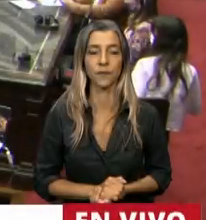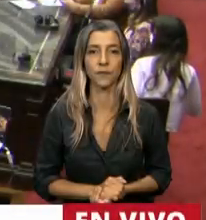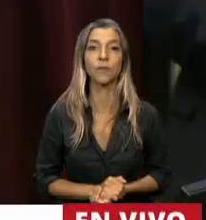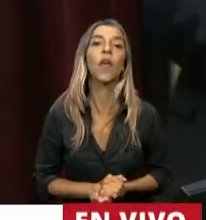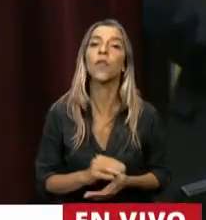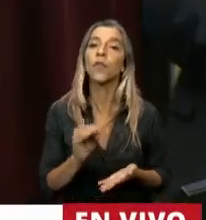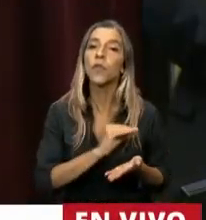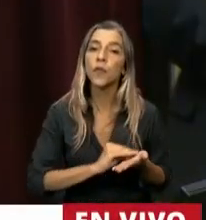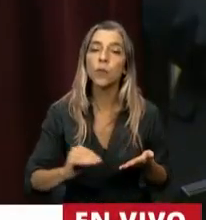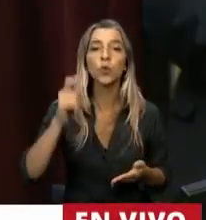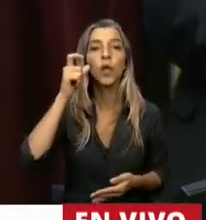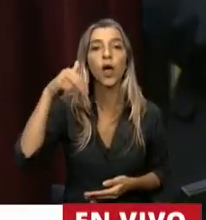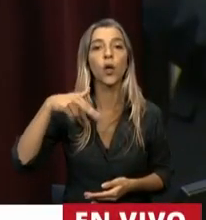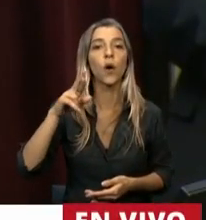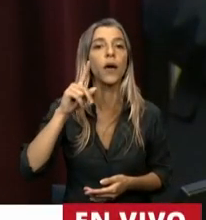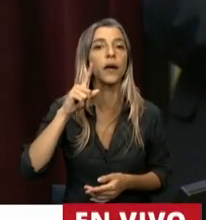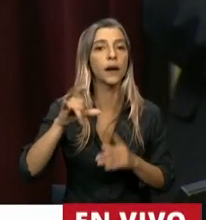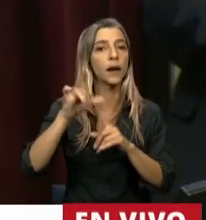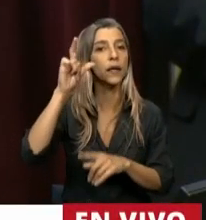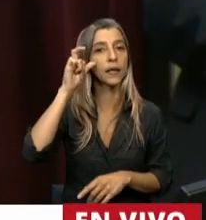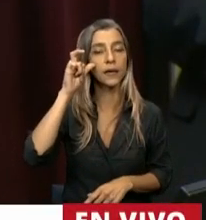Diputado Enrique Esteves.